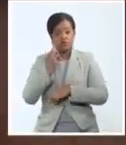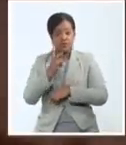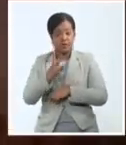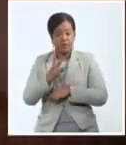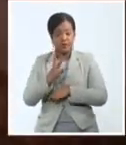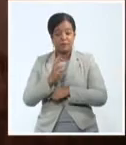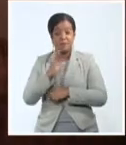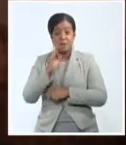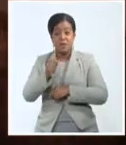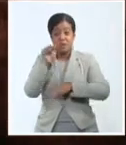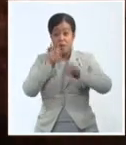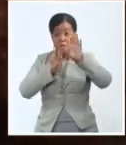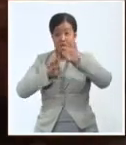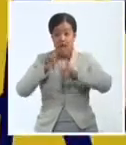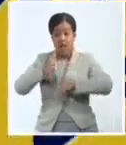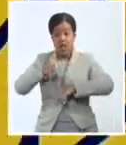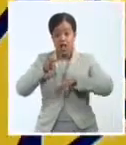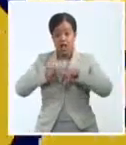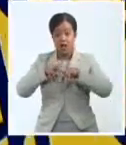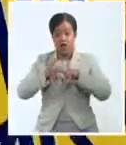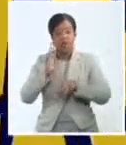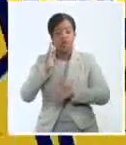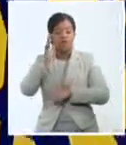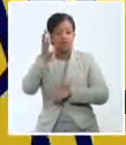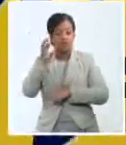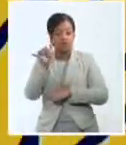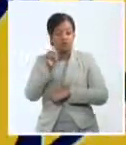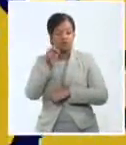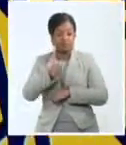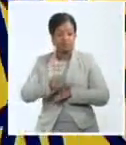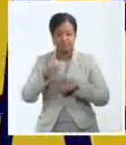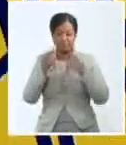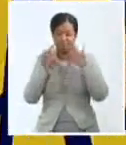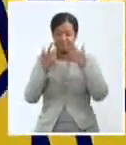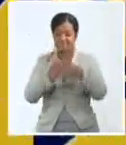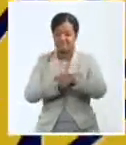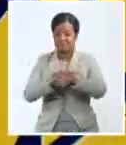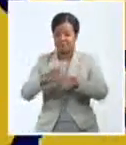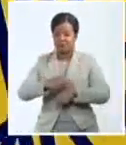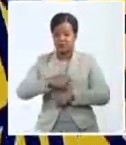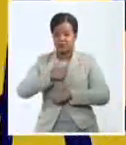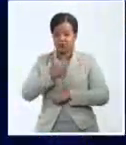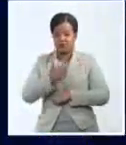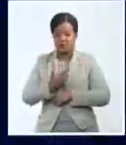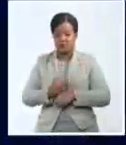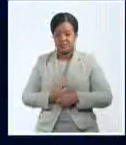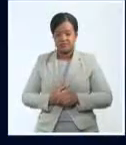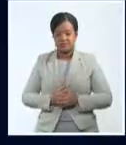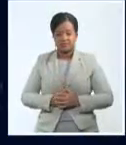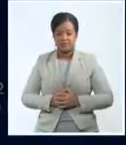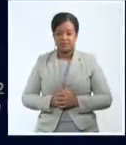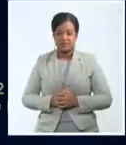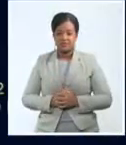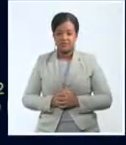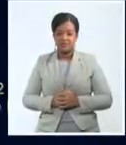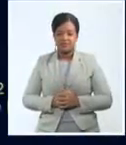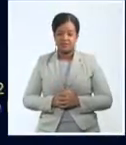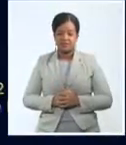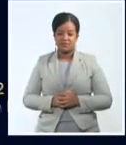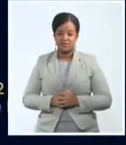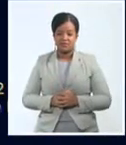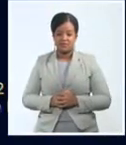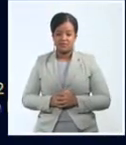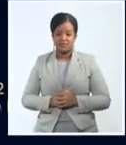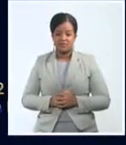Decimocuarta Bienal de La Habana, futuro y contemporaneidad. William Capote y Aleita Piñero Meneses, Sistema Informativo de la